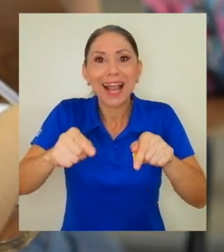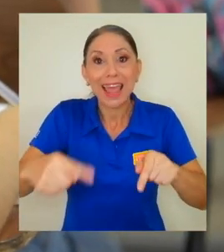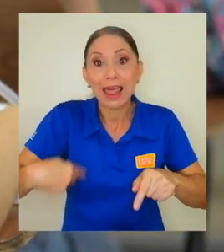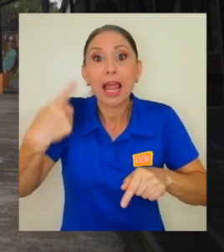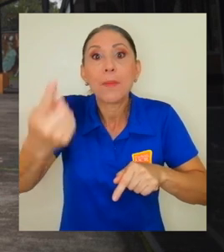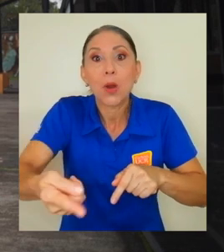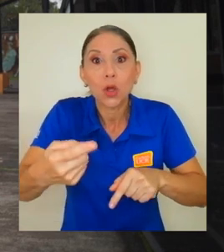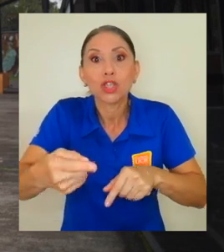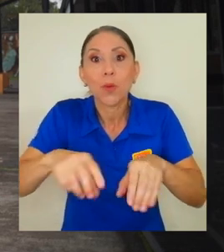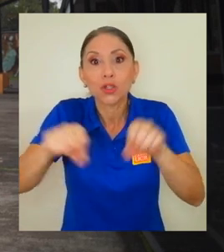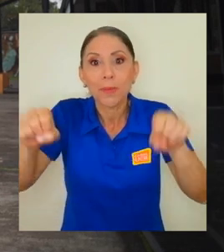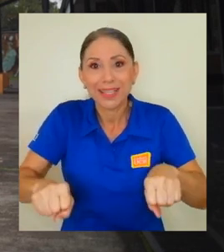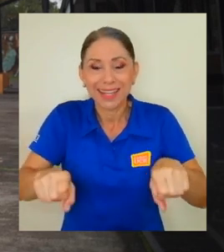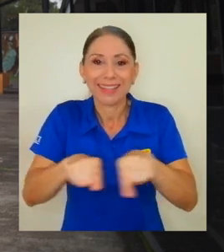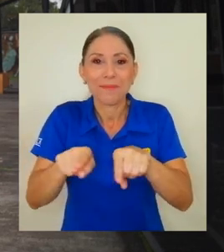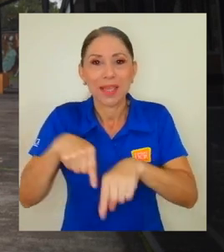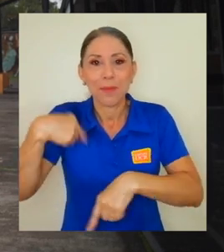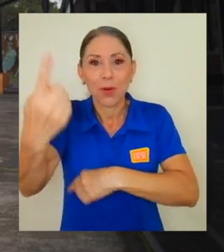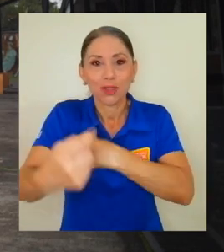viene.